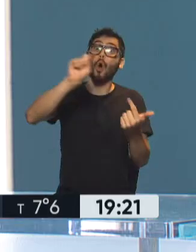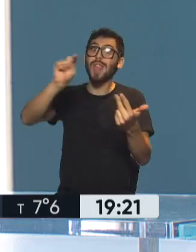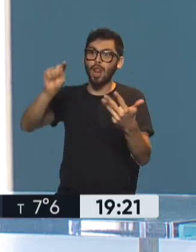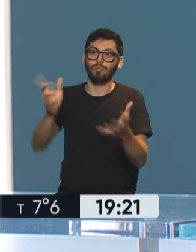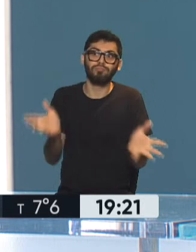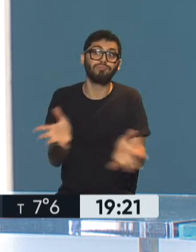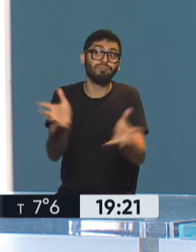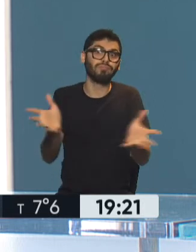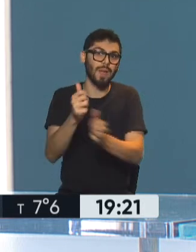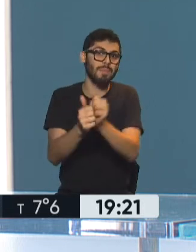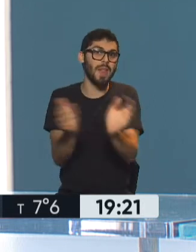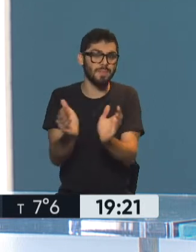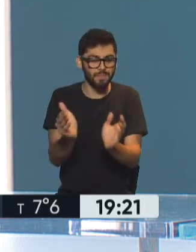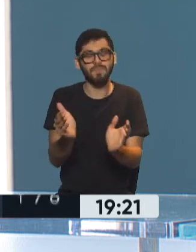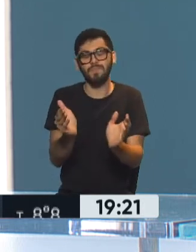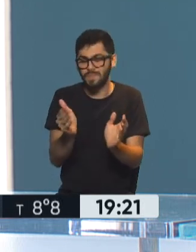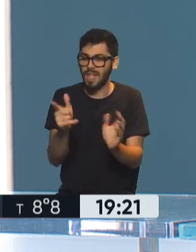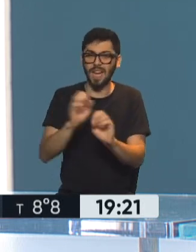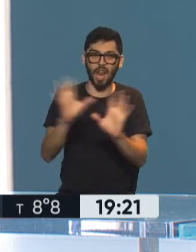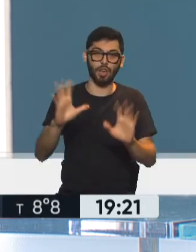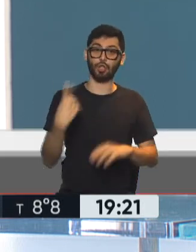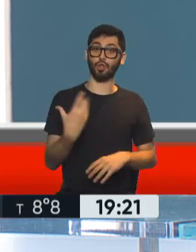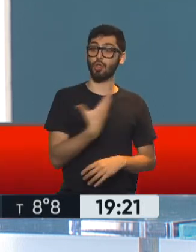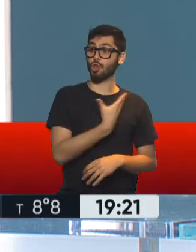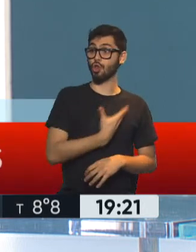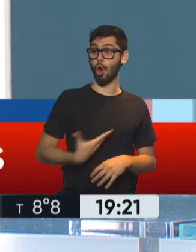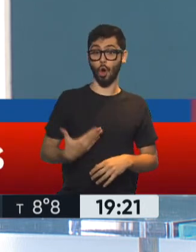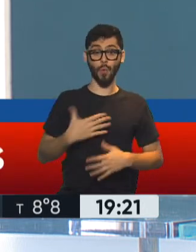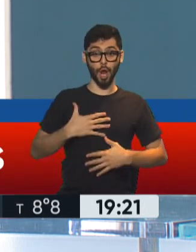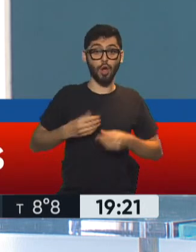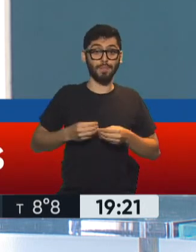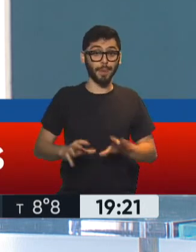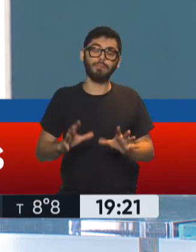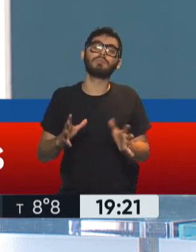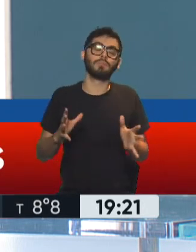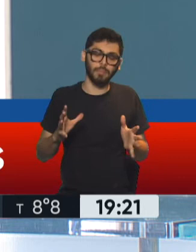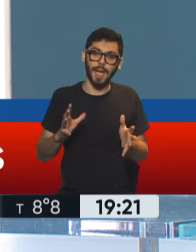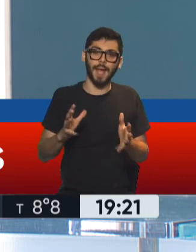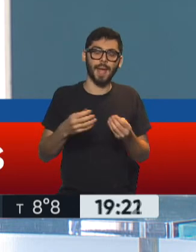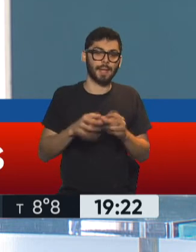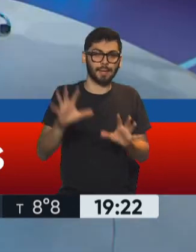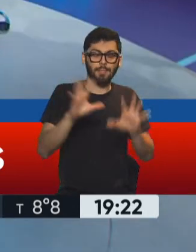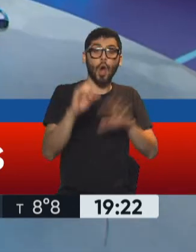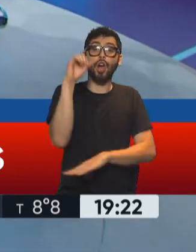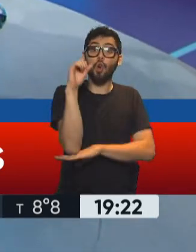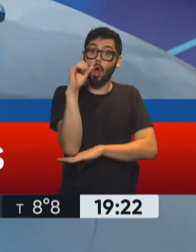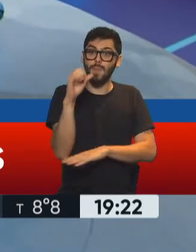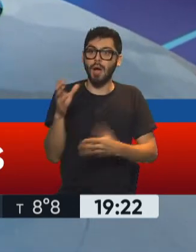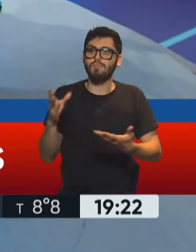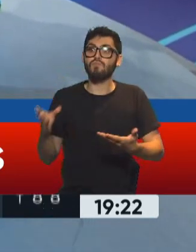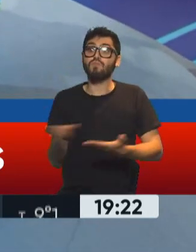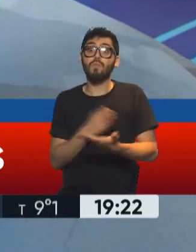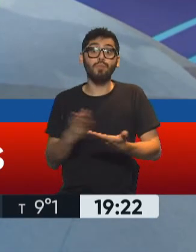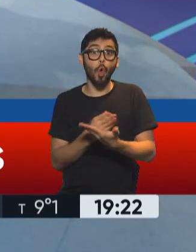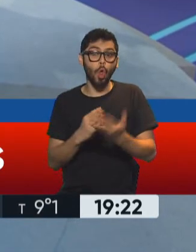Clarísimo. El planteo desde el primer momento de gobierno venimos trabajando por poner en marcha un modelo económico, productivo que ponga al